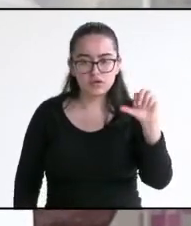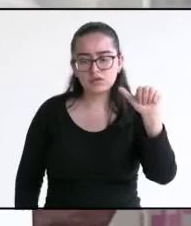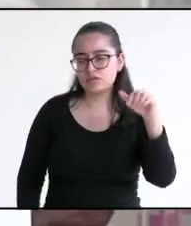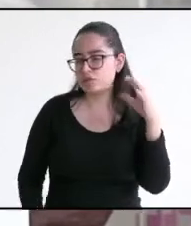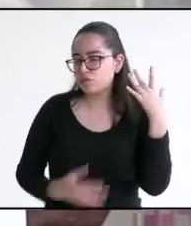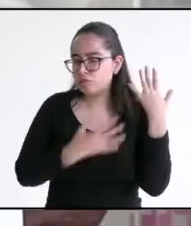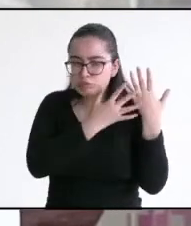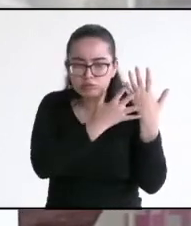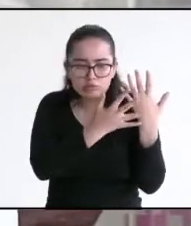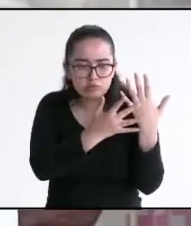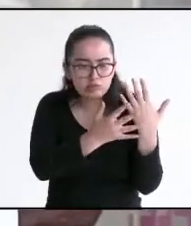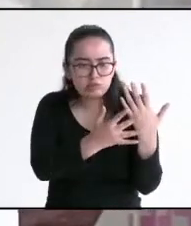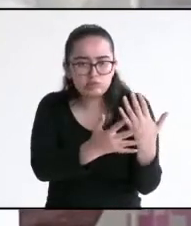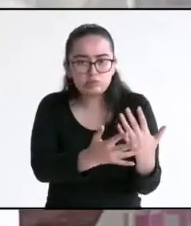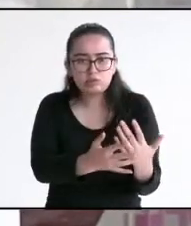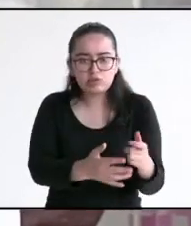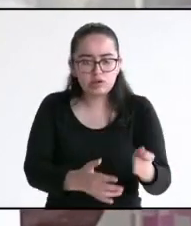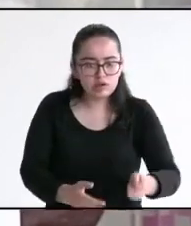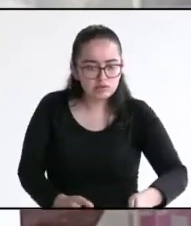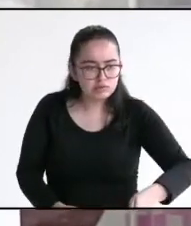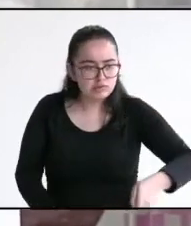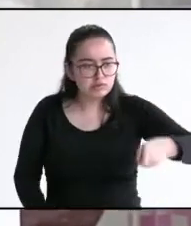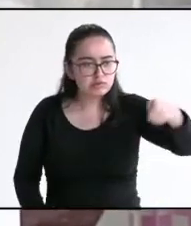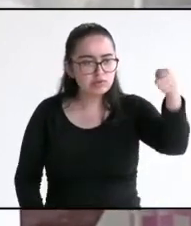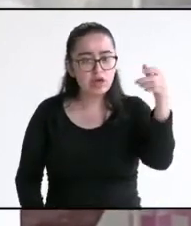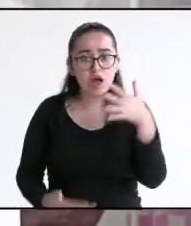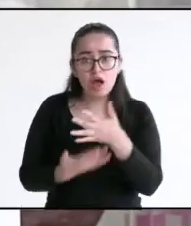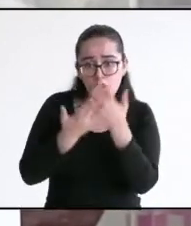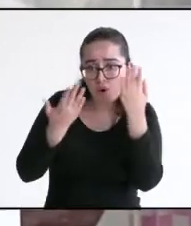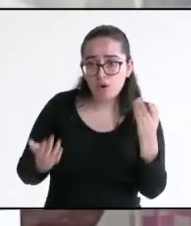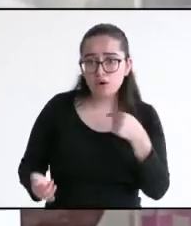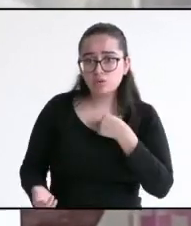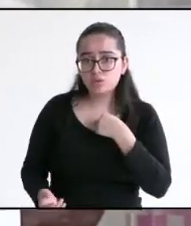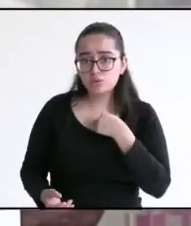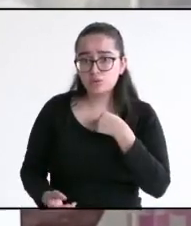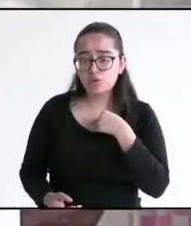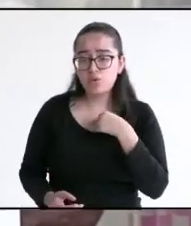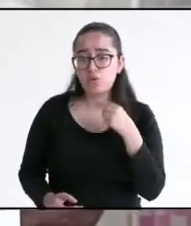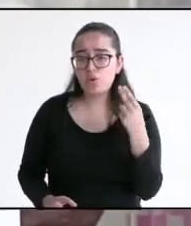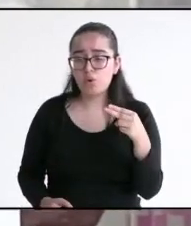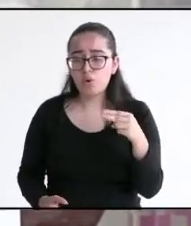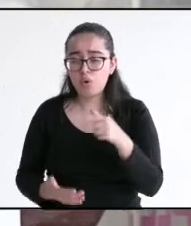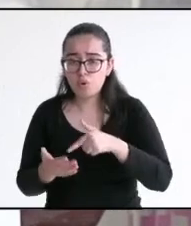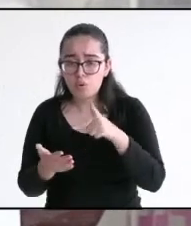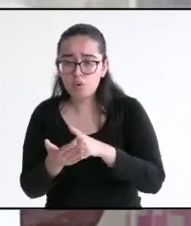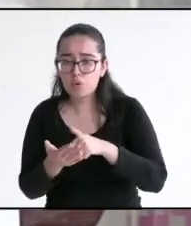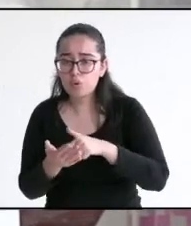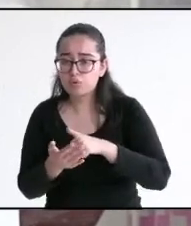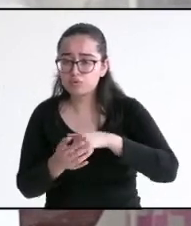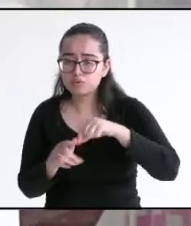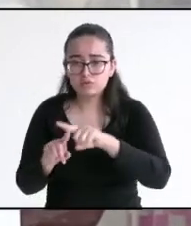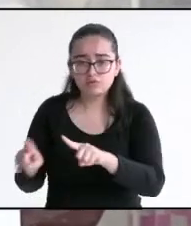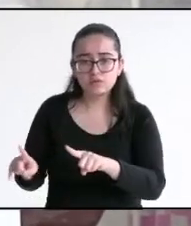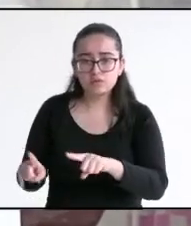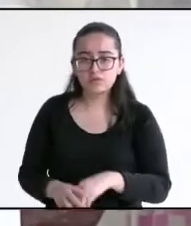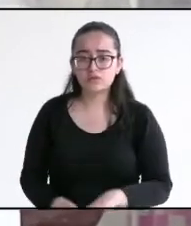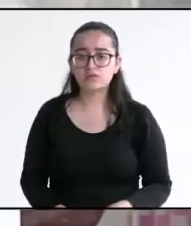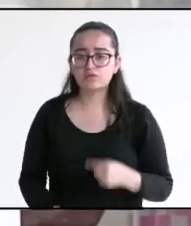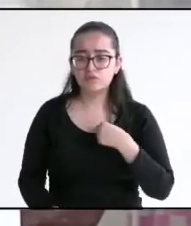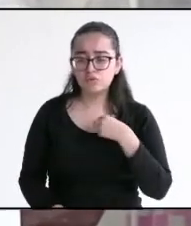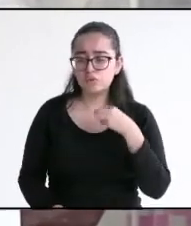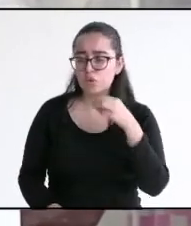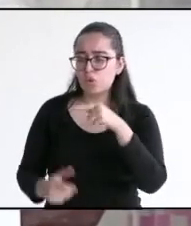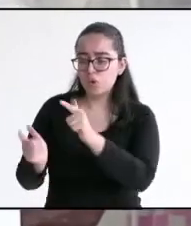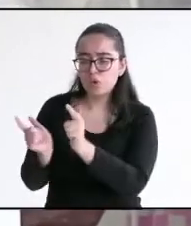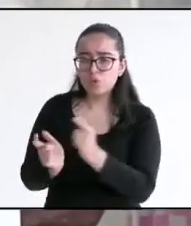crecí. Ahí vivo, ahora vivo en La Bocanita. Movimiento Ciudadano. Es un movimiento que inicié, es un movimiento que